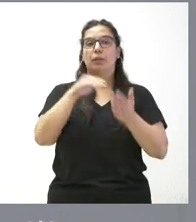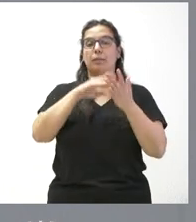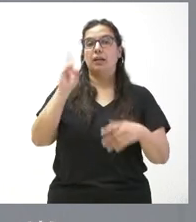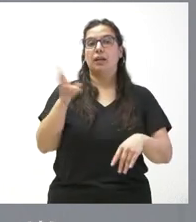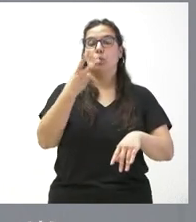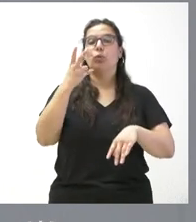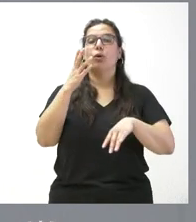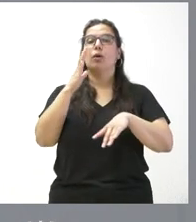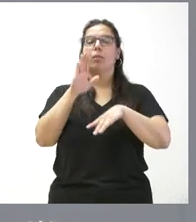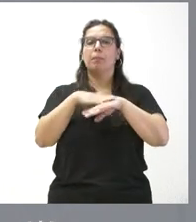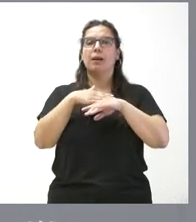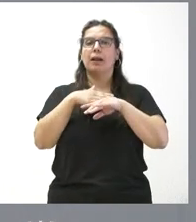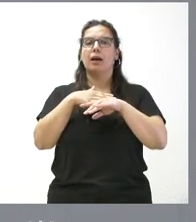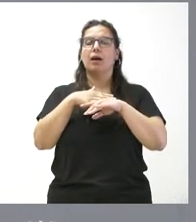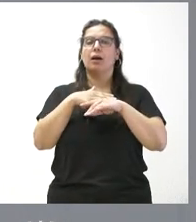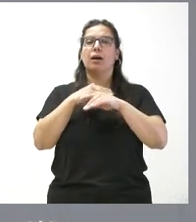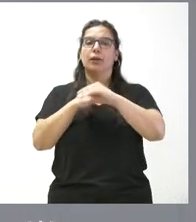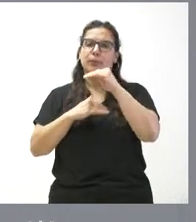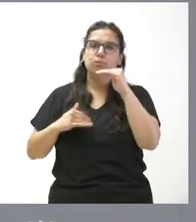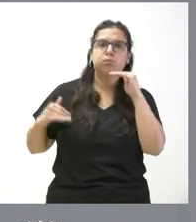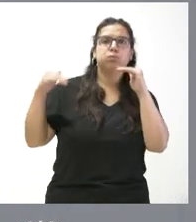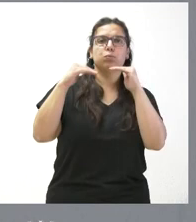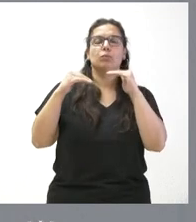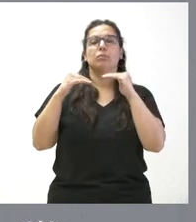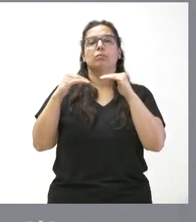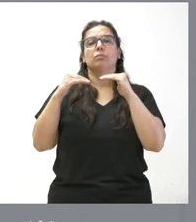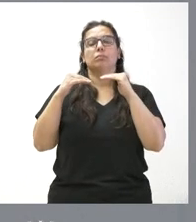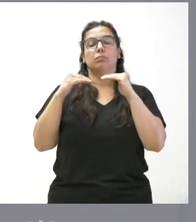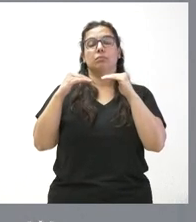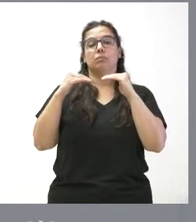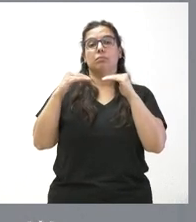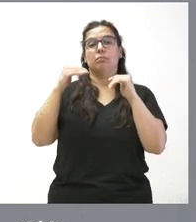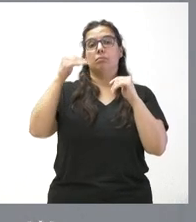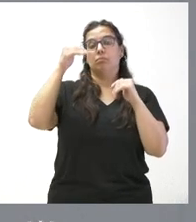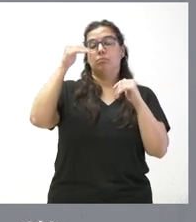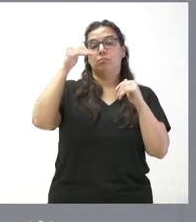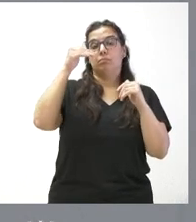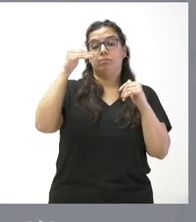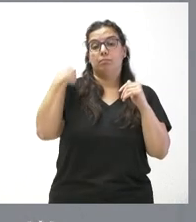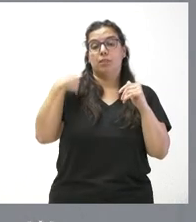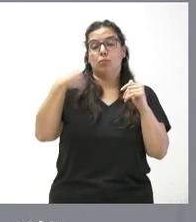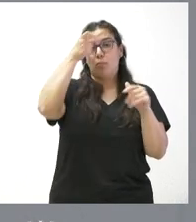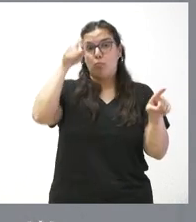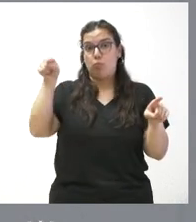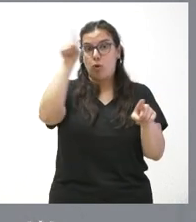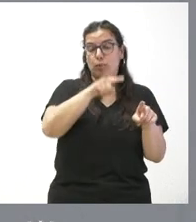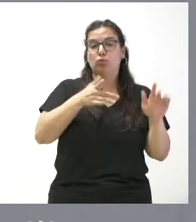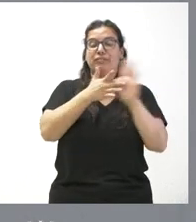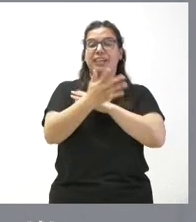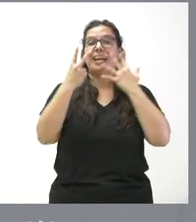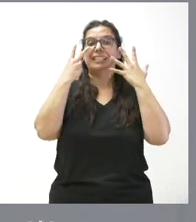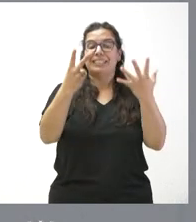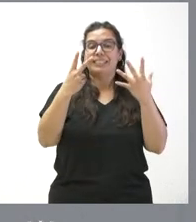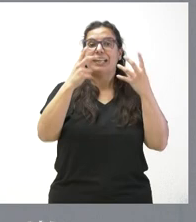combatir la desigualdad en el medio rural. Se trata de aportaciones para siete entidades que forman la red de